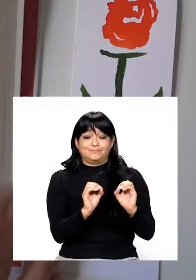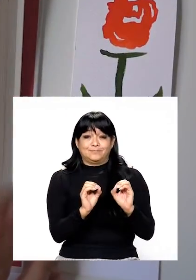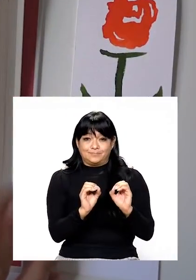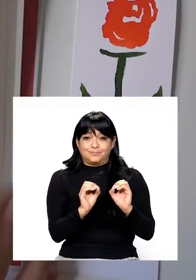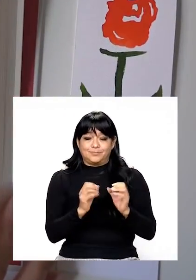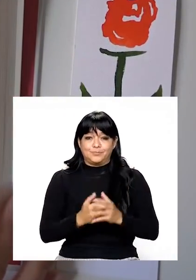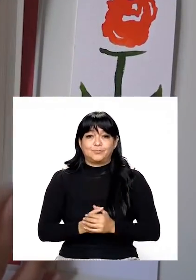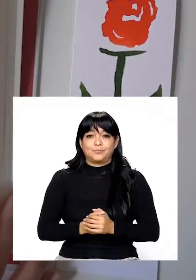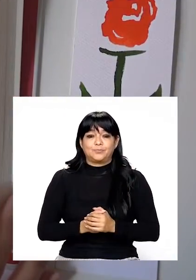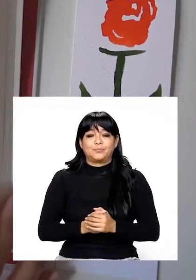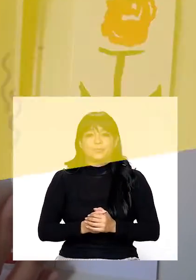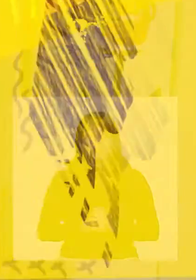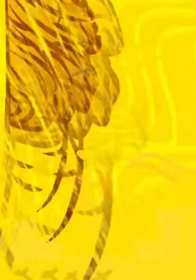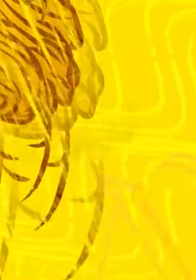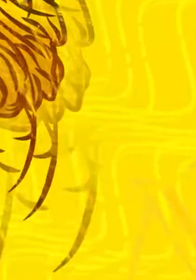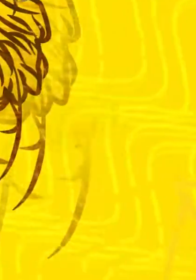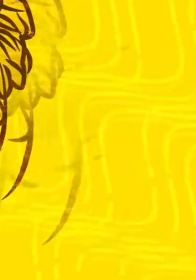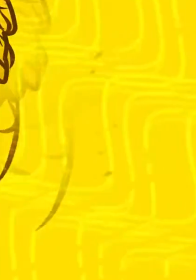y ordenar.